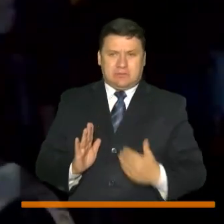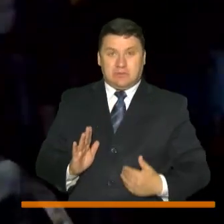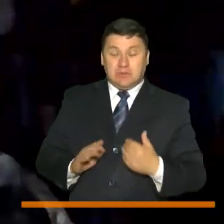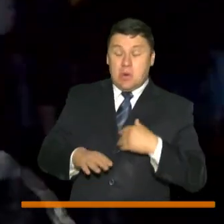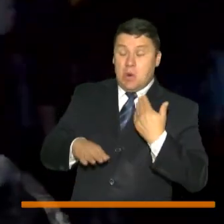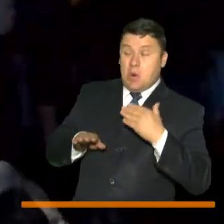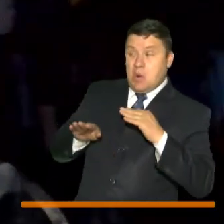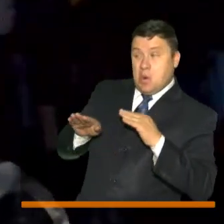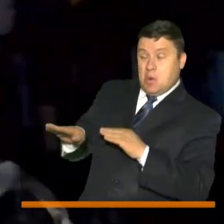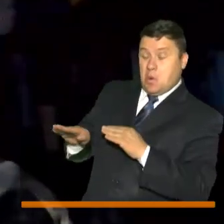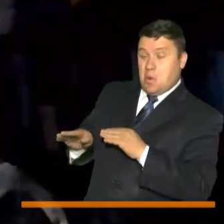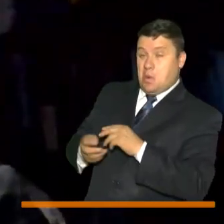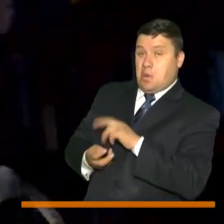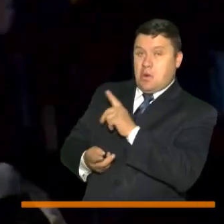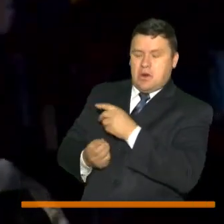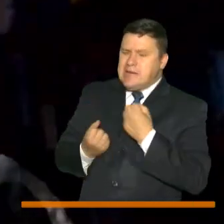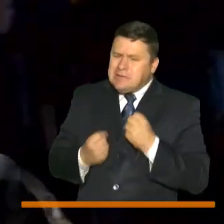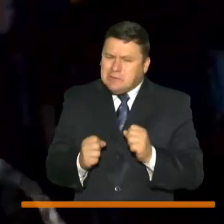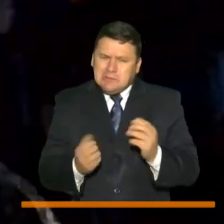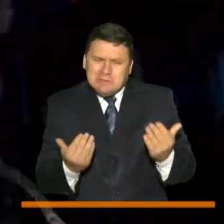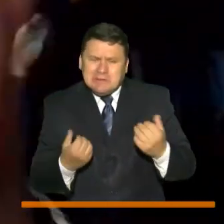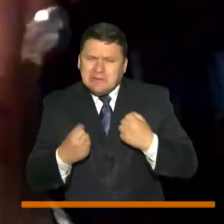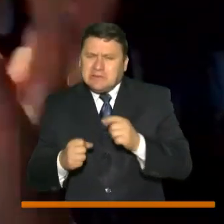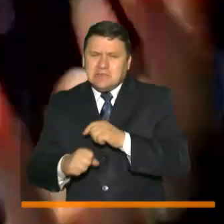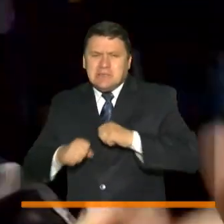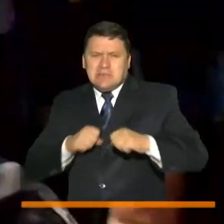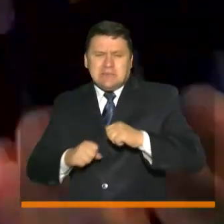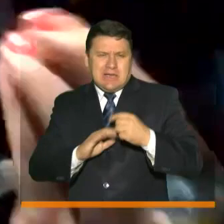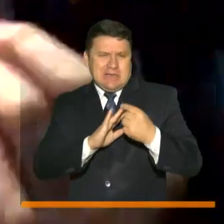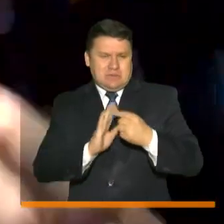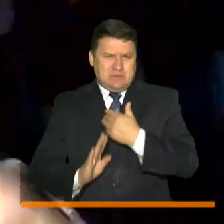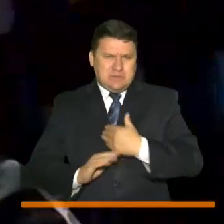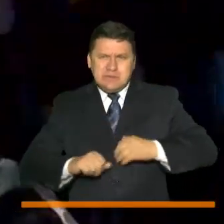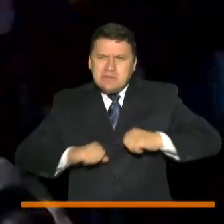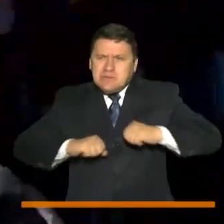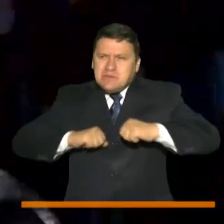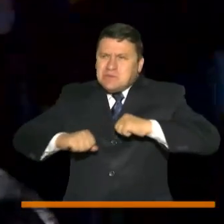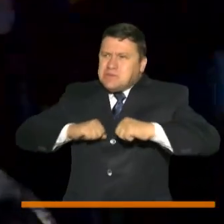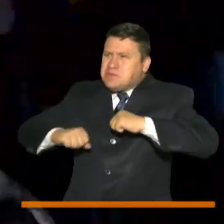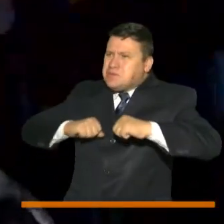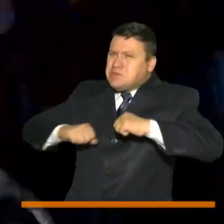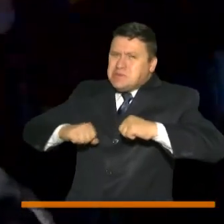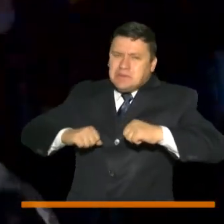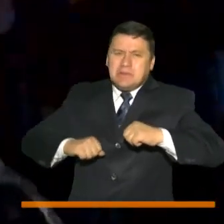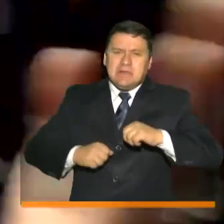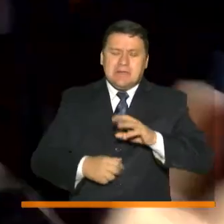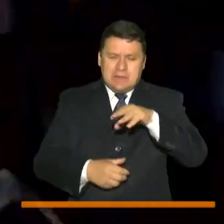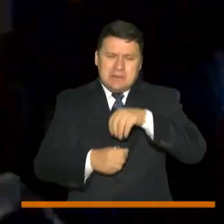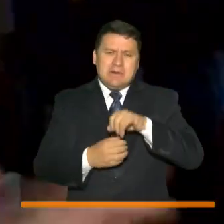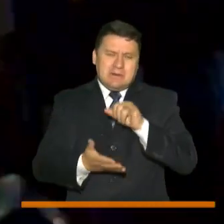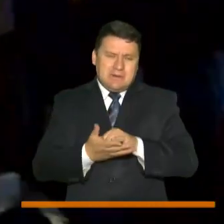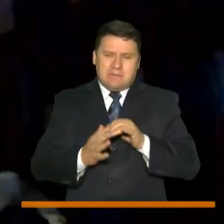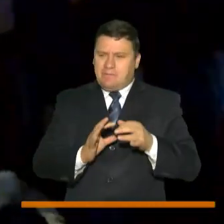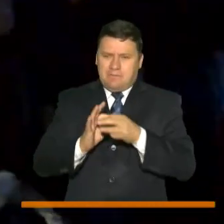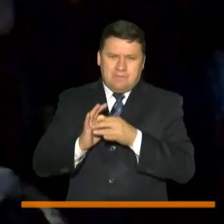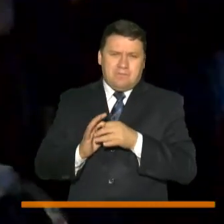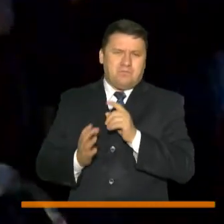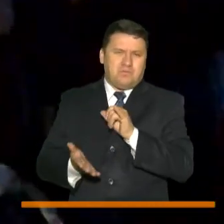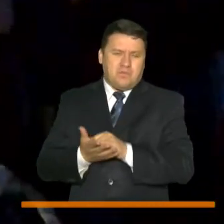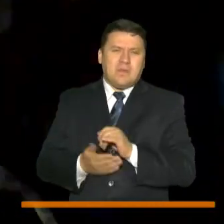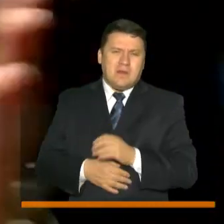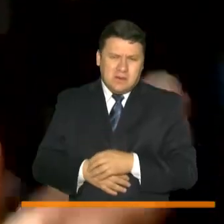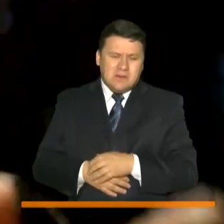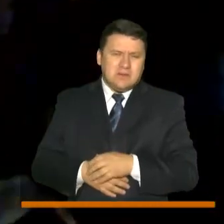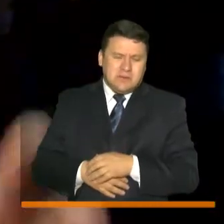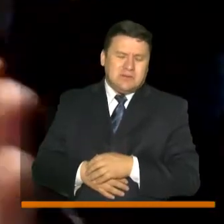admiramos profundamente y que hemos visto el esfuerzo y la solidaridad y el empuje que le ha incorporado a esto aliados como ustedes